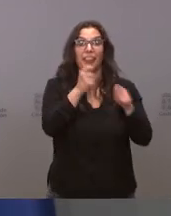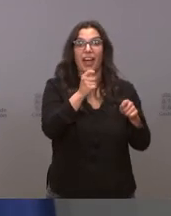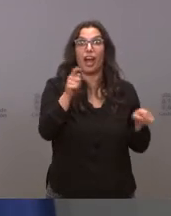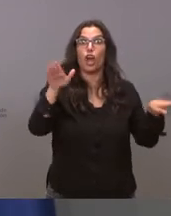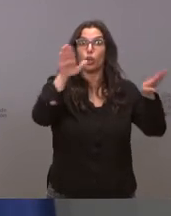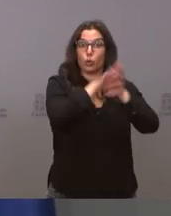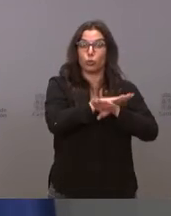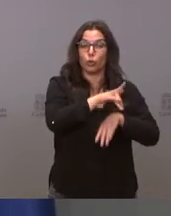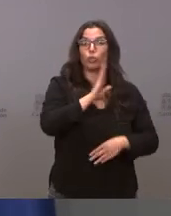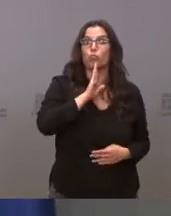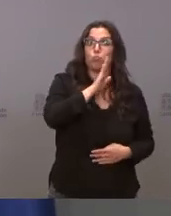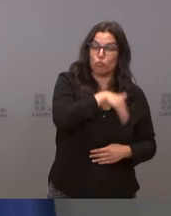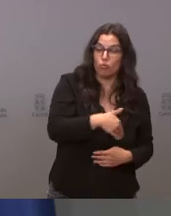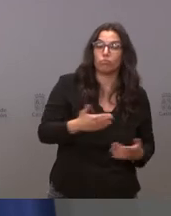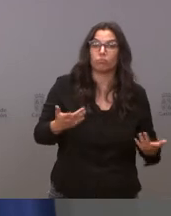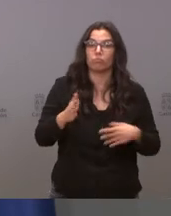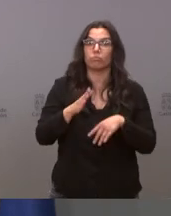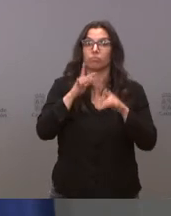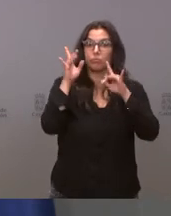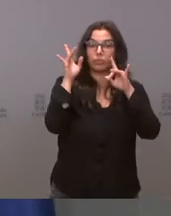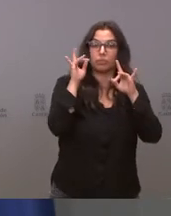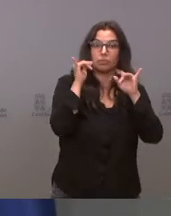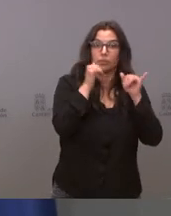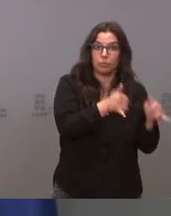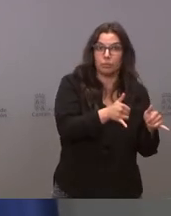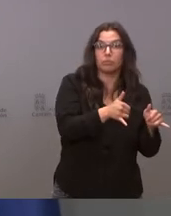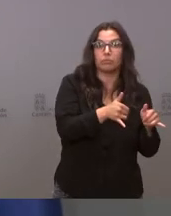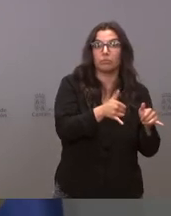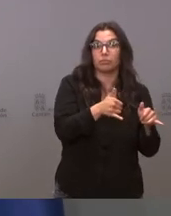fijar la población que va a trabajar a Madrid por la mañana